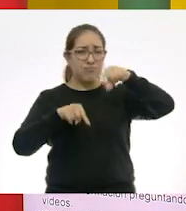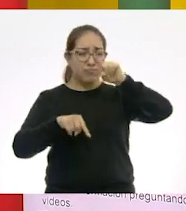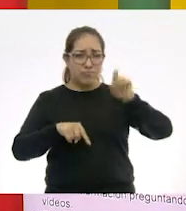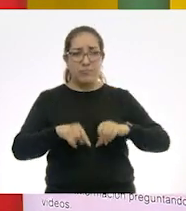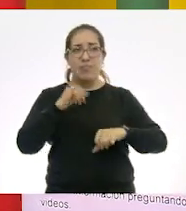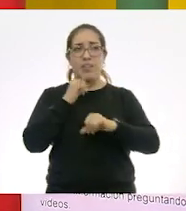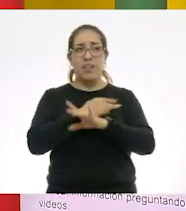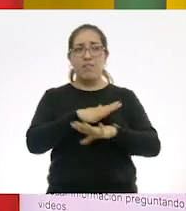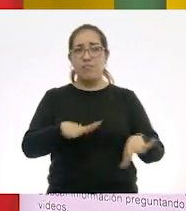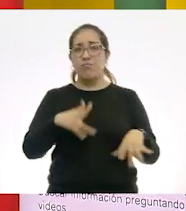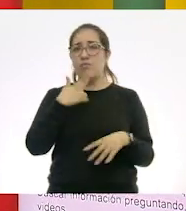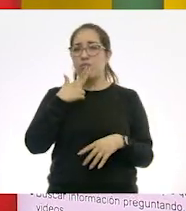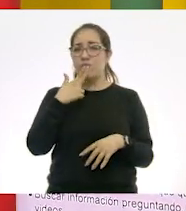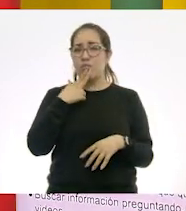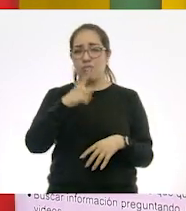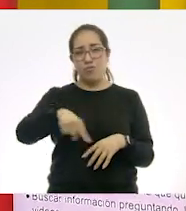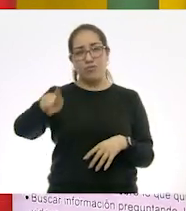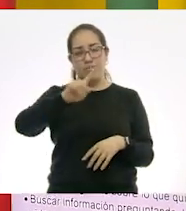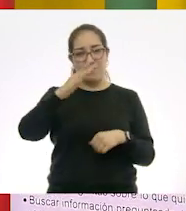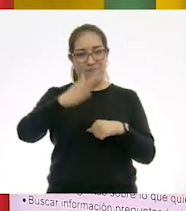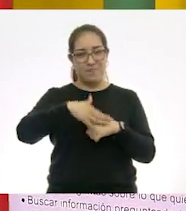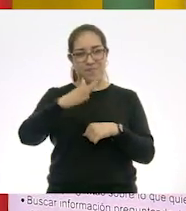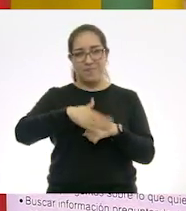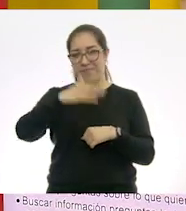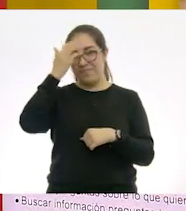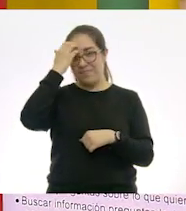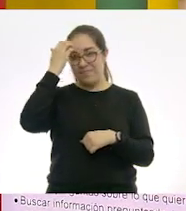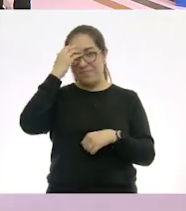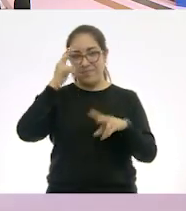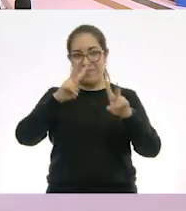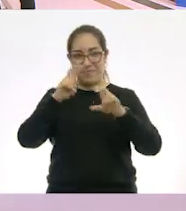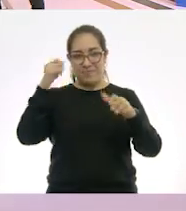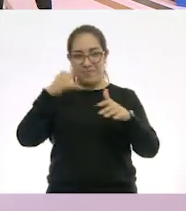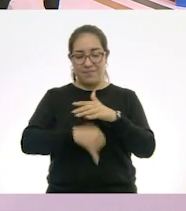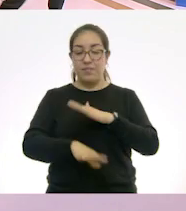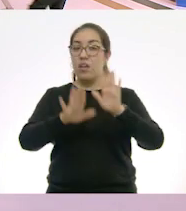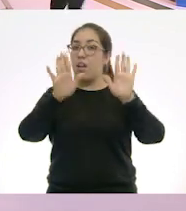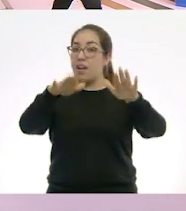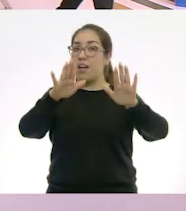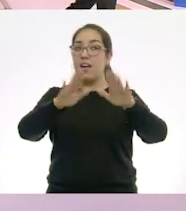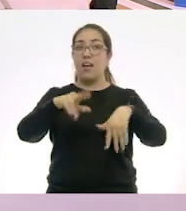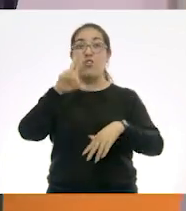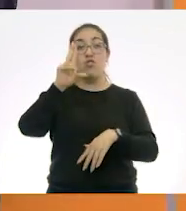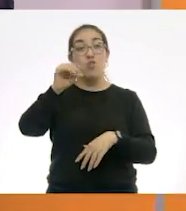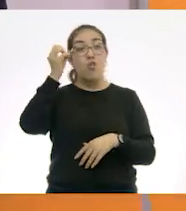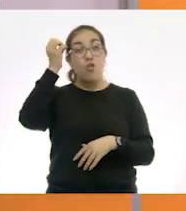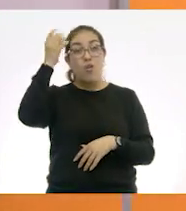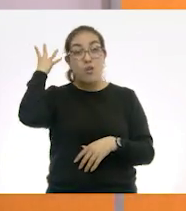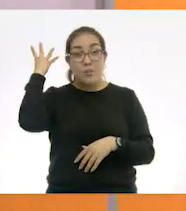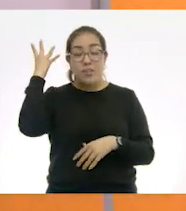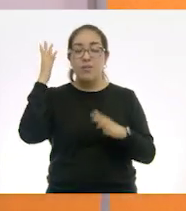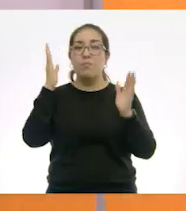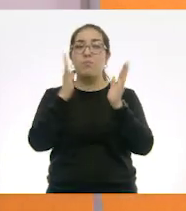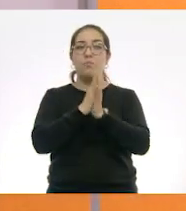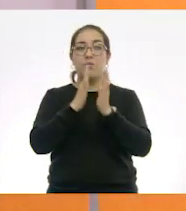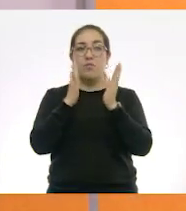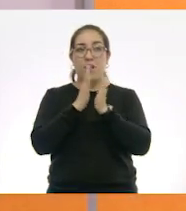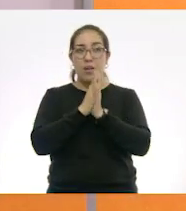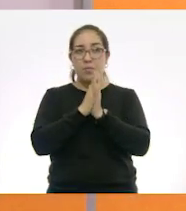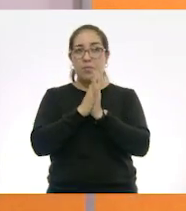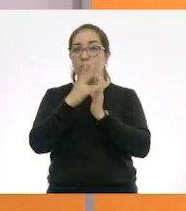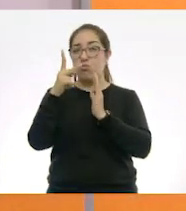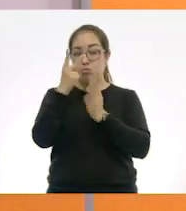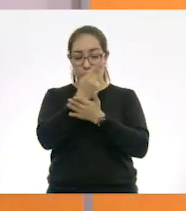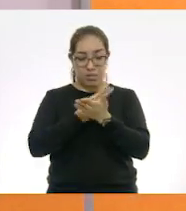nos va a hacer todos unos conocedores en ese tema. No olviden, niñas, niños, por favor, de llevar sus dibujos